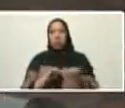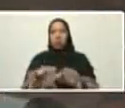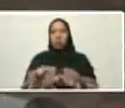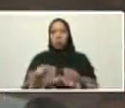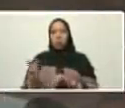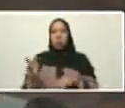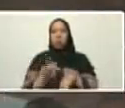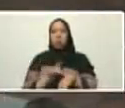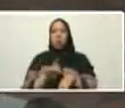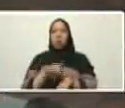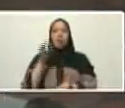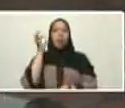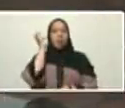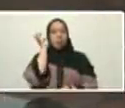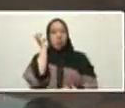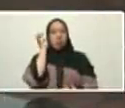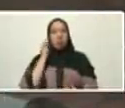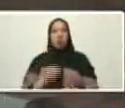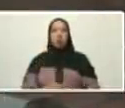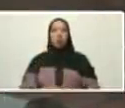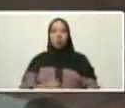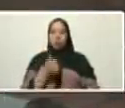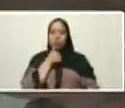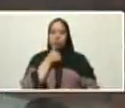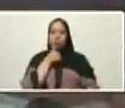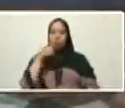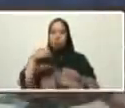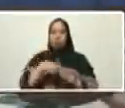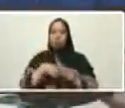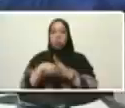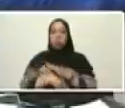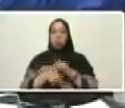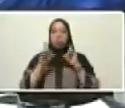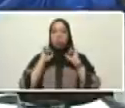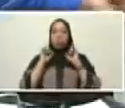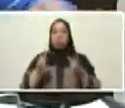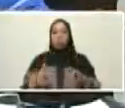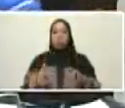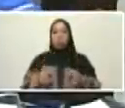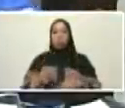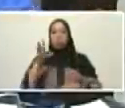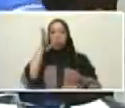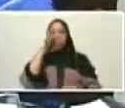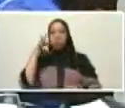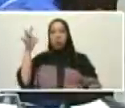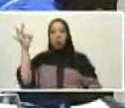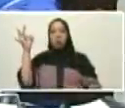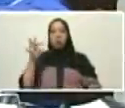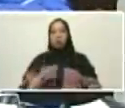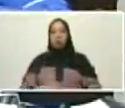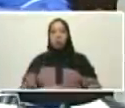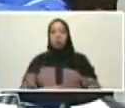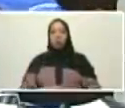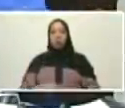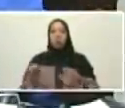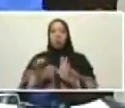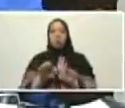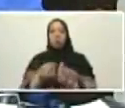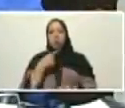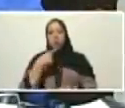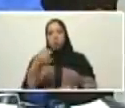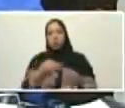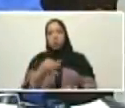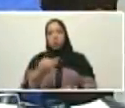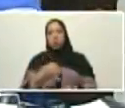ADN de Flora Tristán quien está enterrada en un cementerio de París para ver si se confirma el